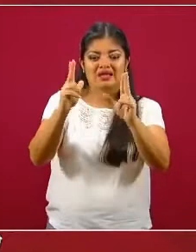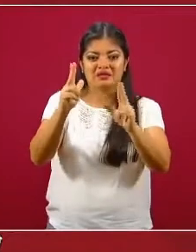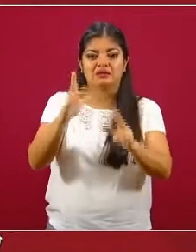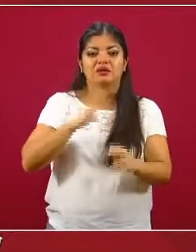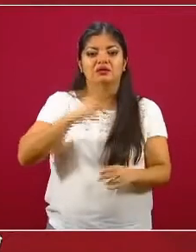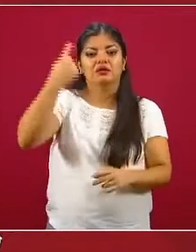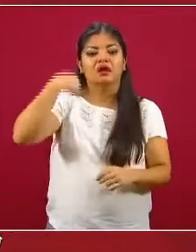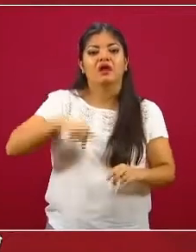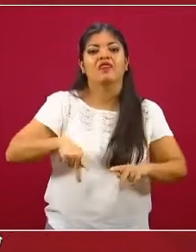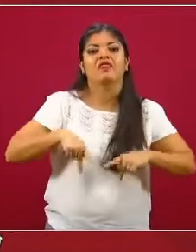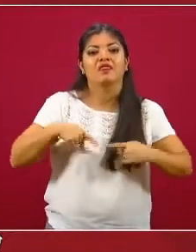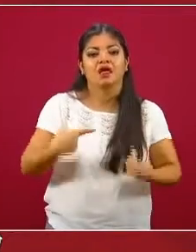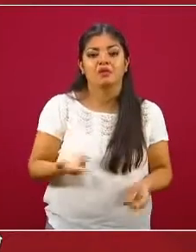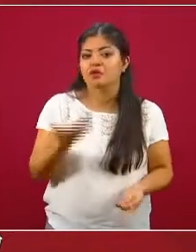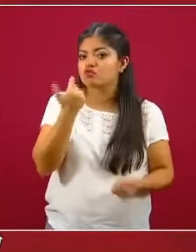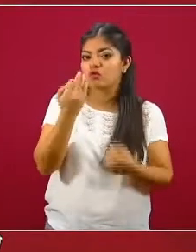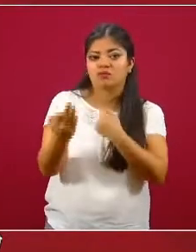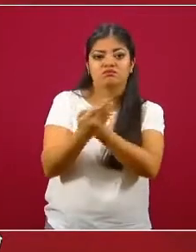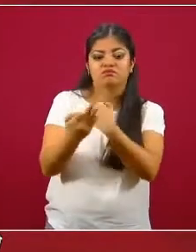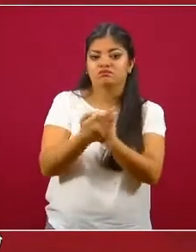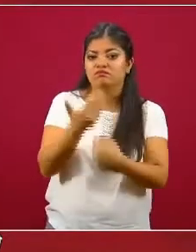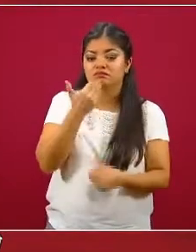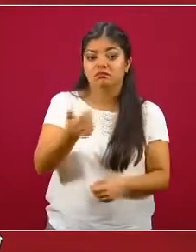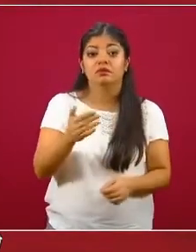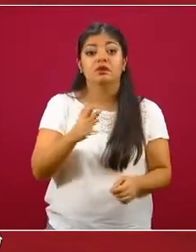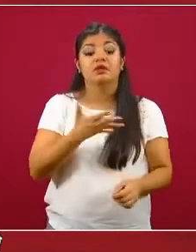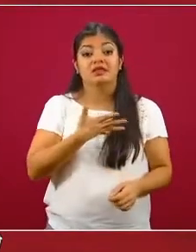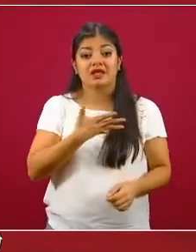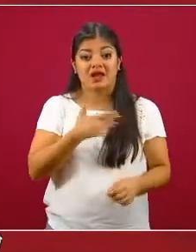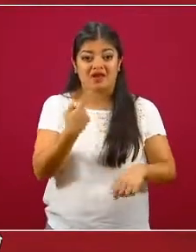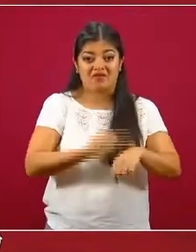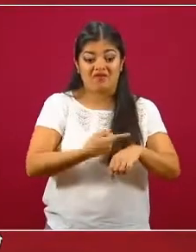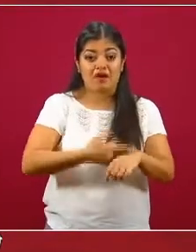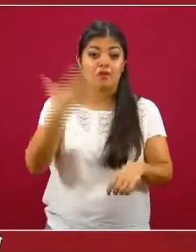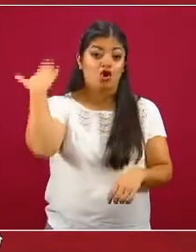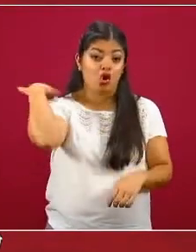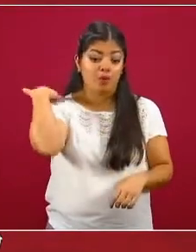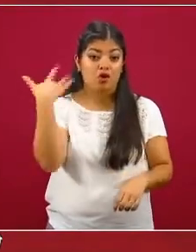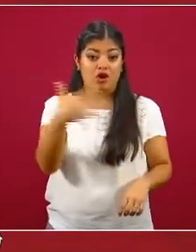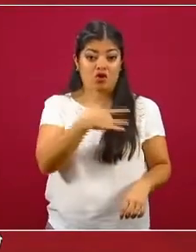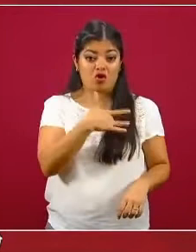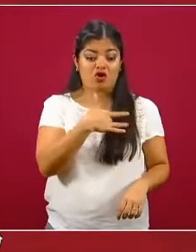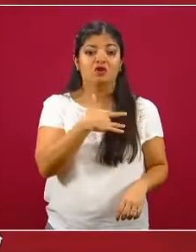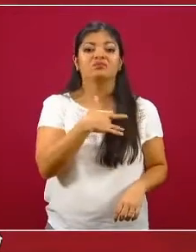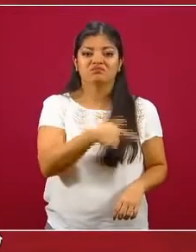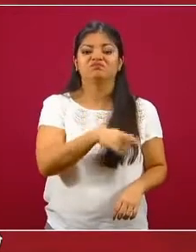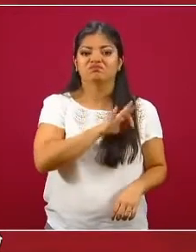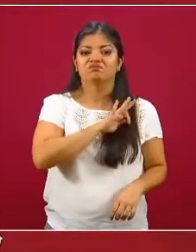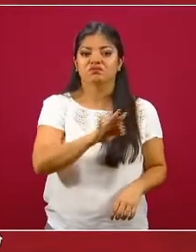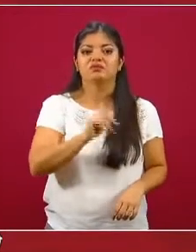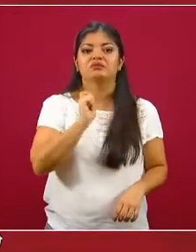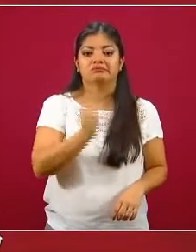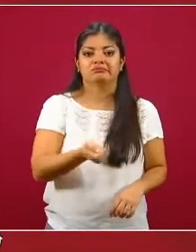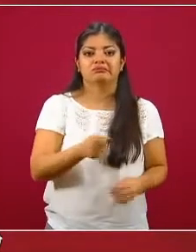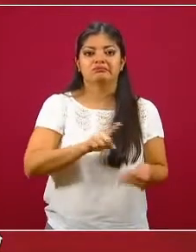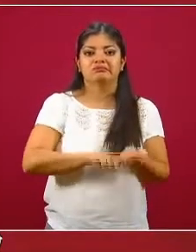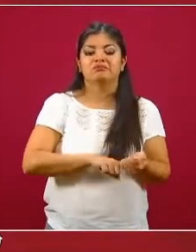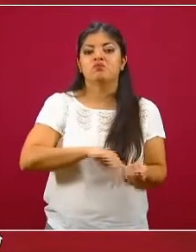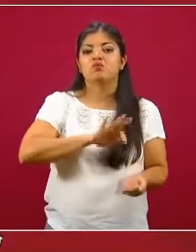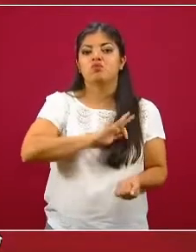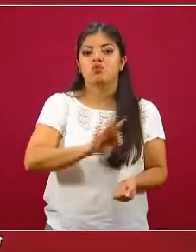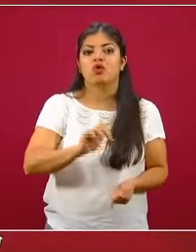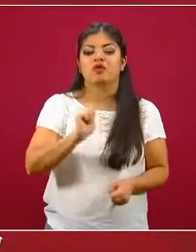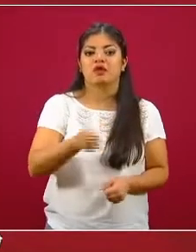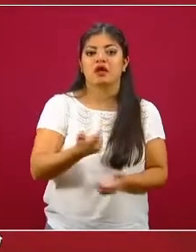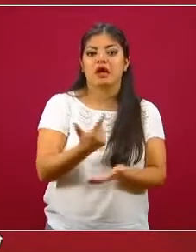deprimido y quienes tienen enfermedades cardiovasculares y o neumopatías también tienen mayores probabilidades de desarrollar